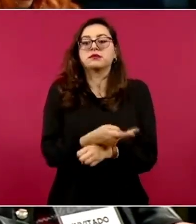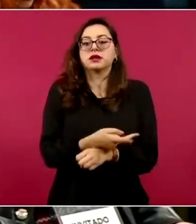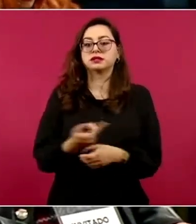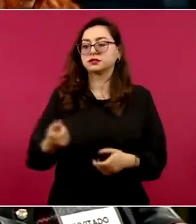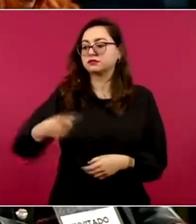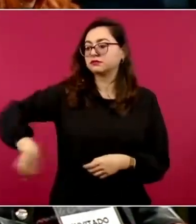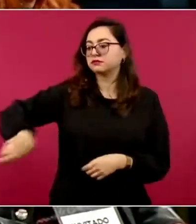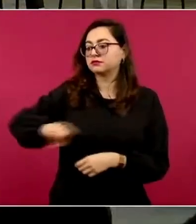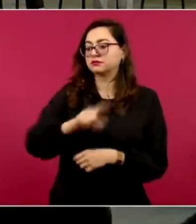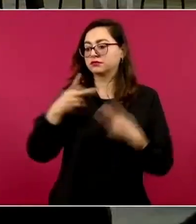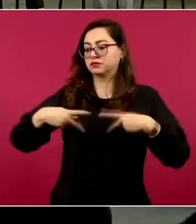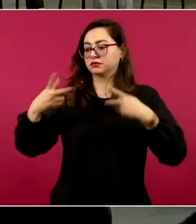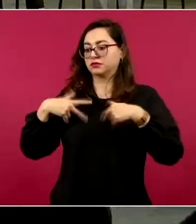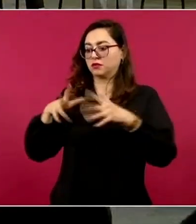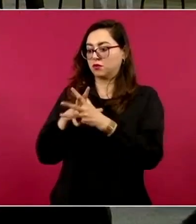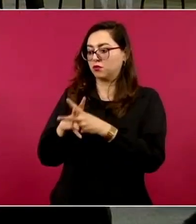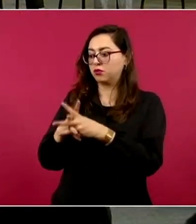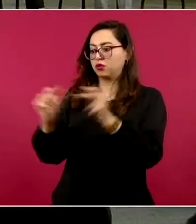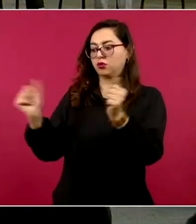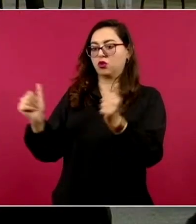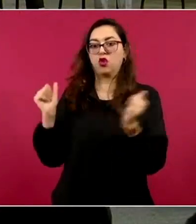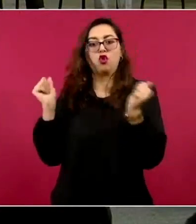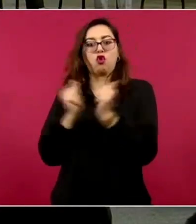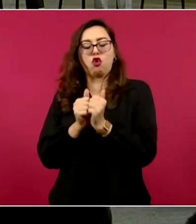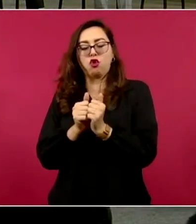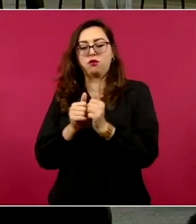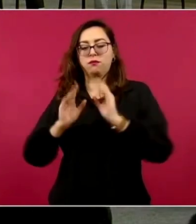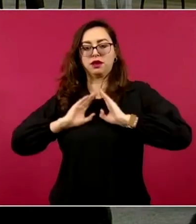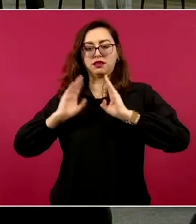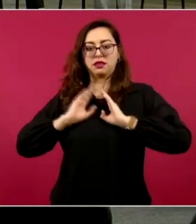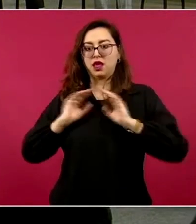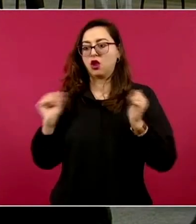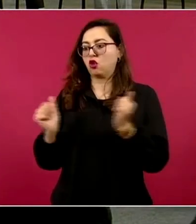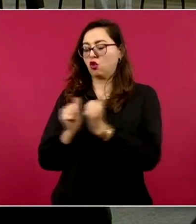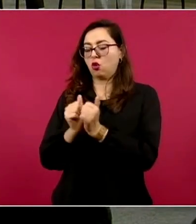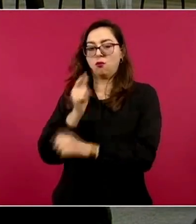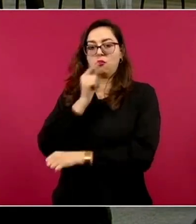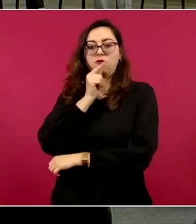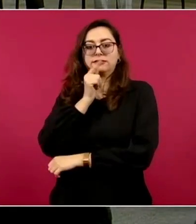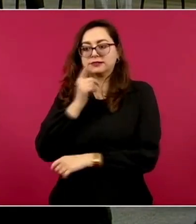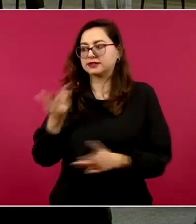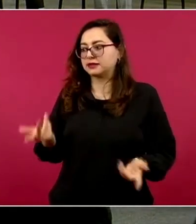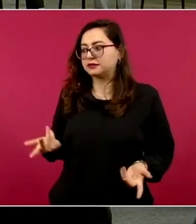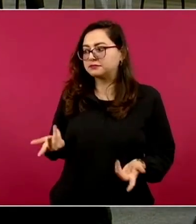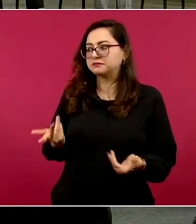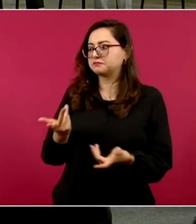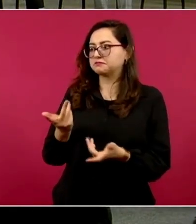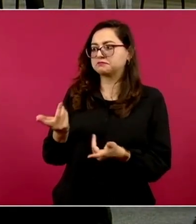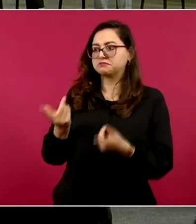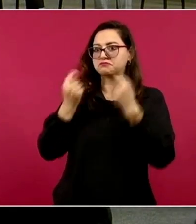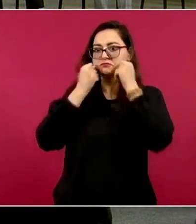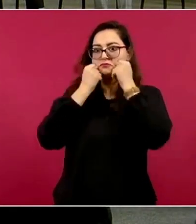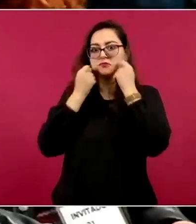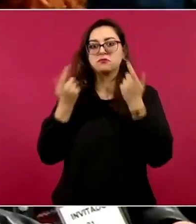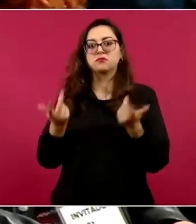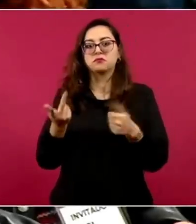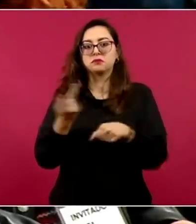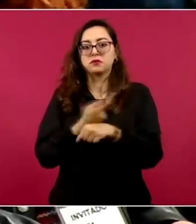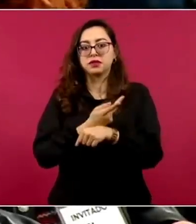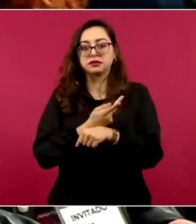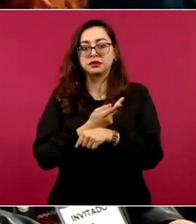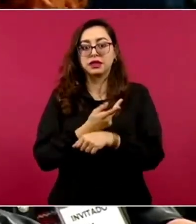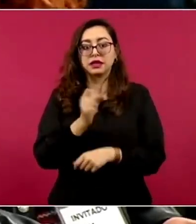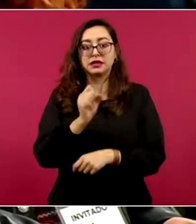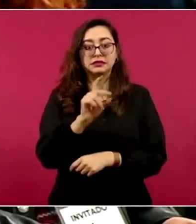de situaciones a pesar de todo el despliegue militar, secretario? Y también insistirle sobre estos posibles escenarios, si la